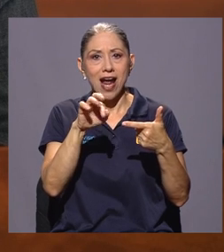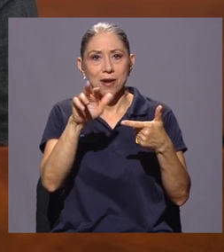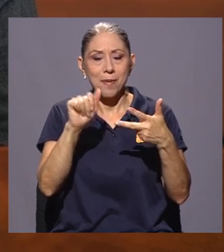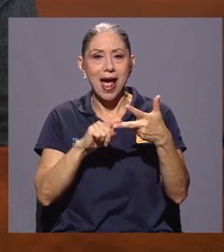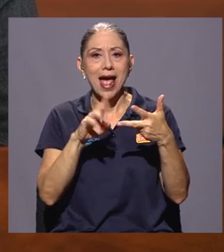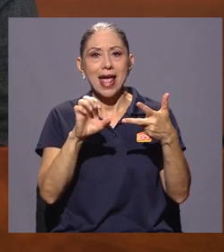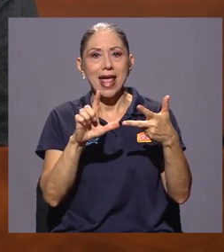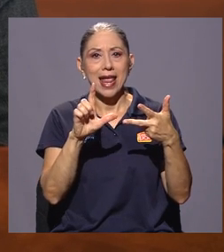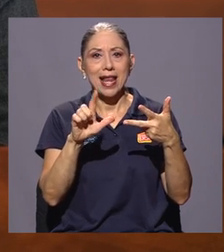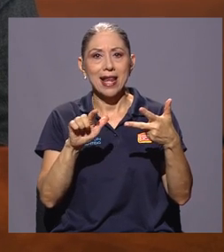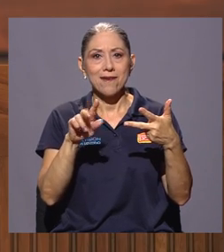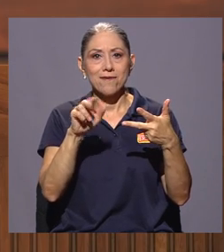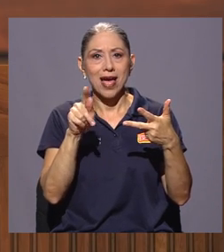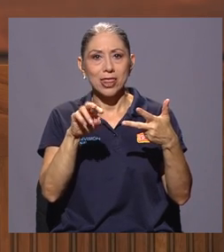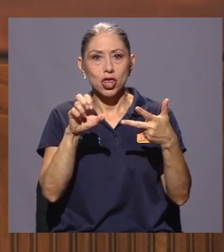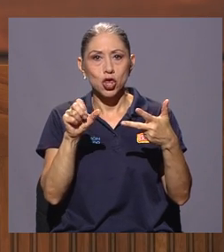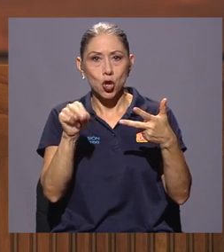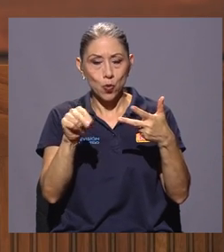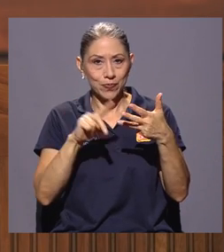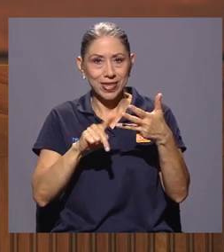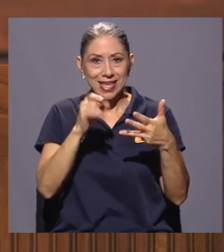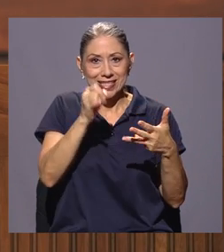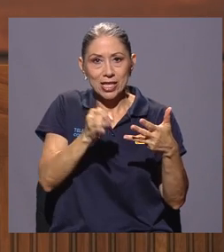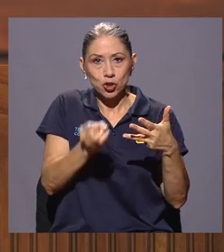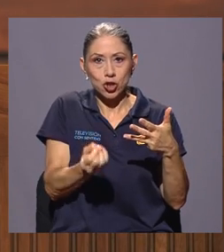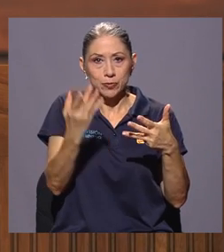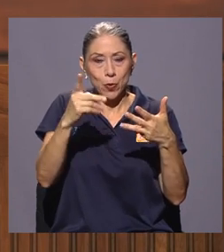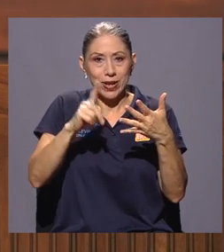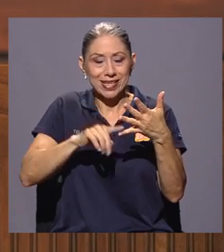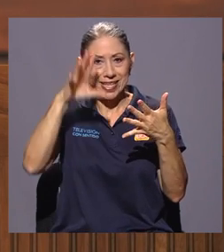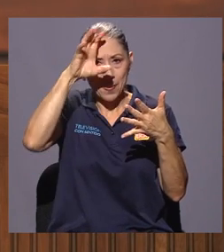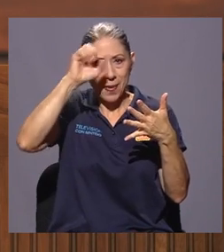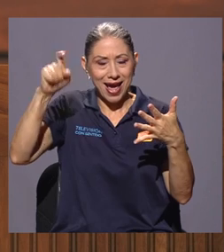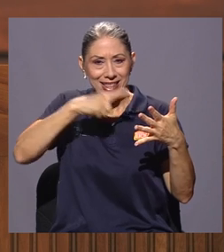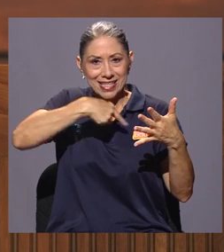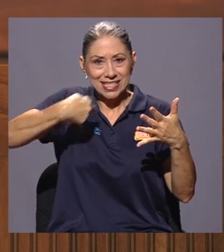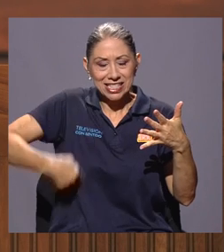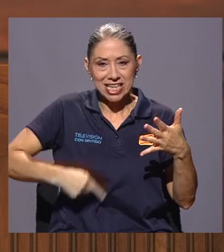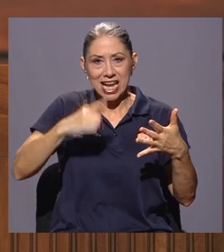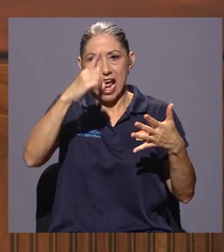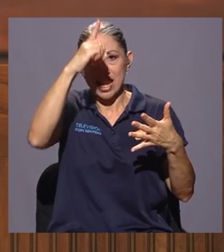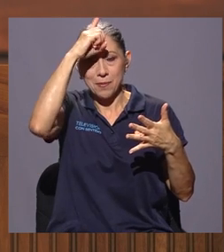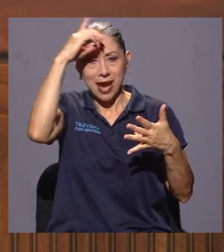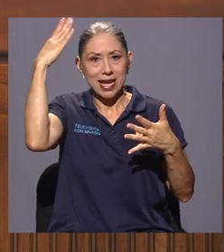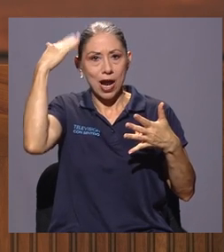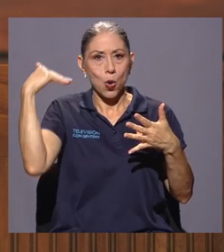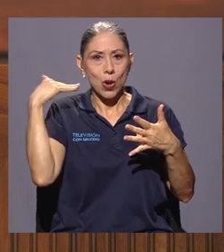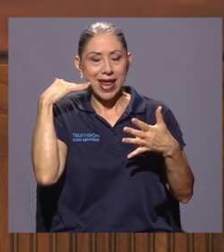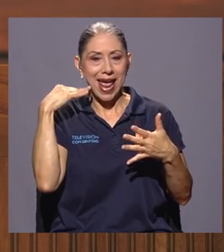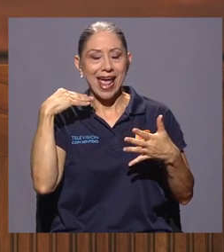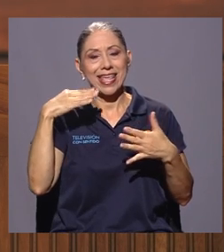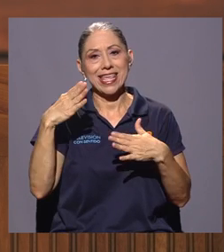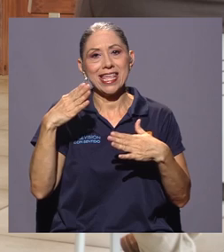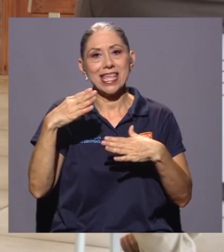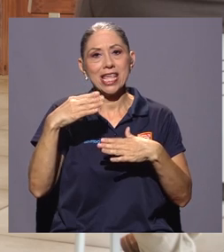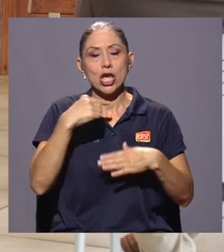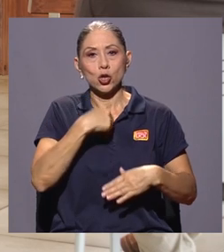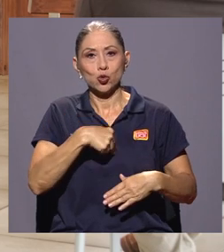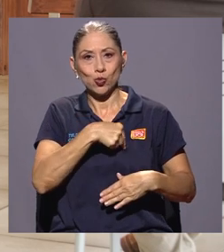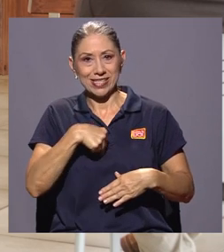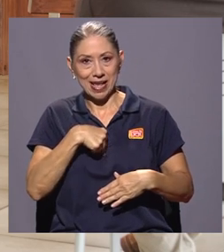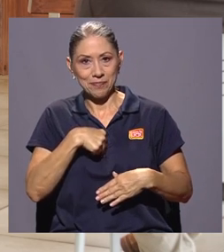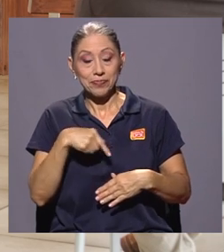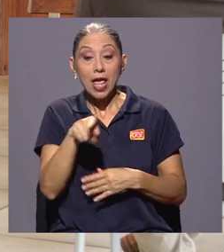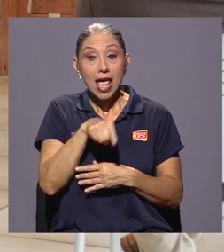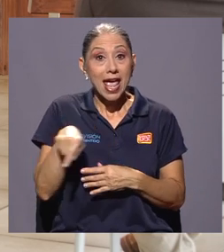empresa El Batrón, instituciones públicas y las embajadas de China, Alemania, Corea y Suiza, quienes